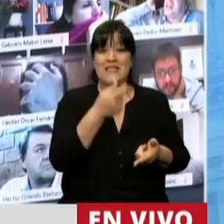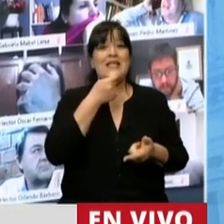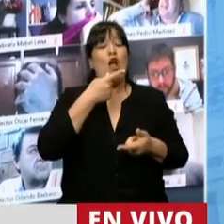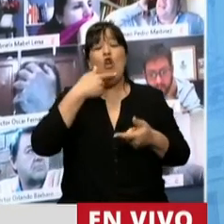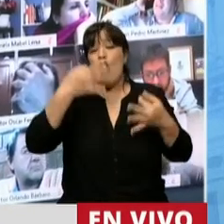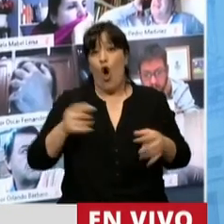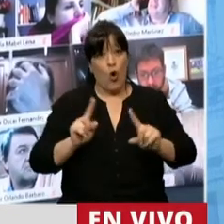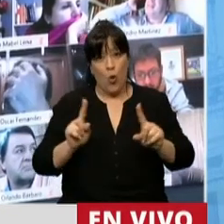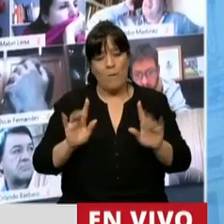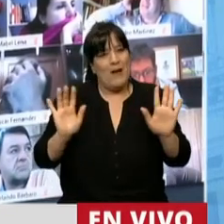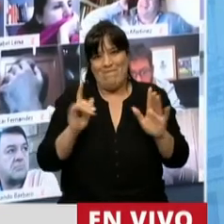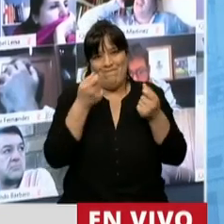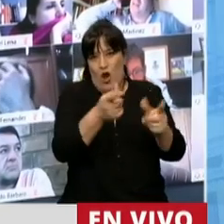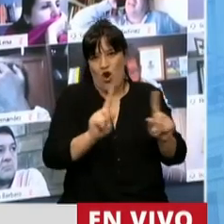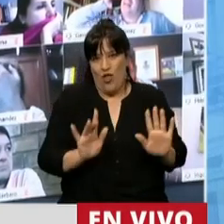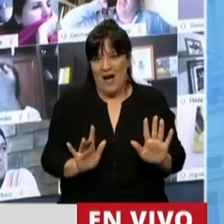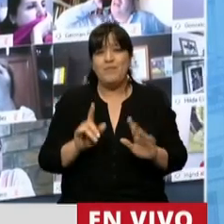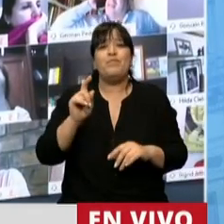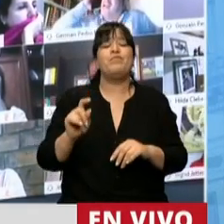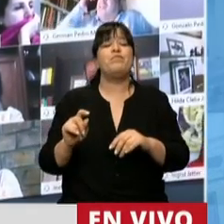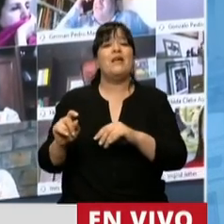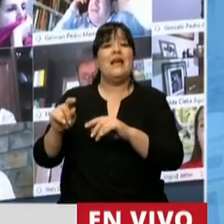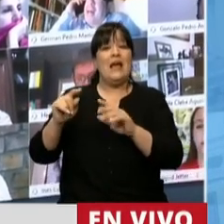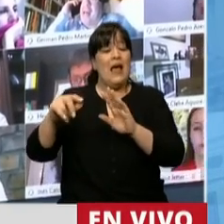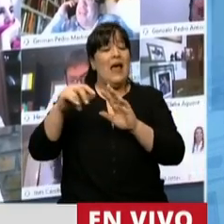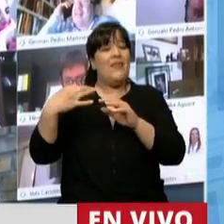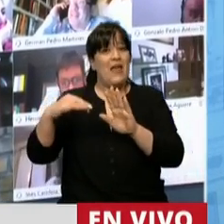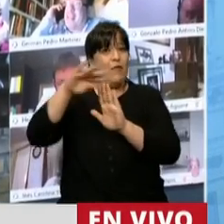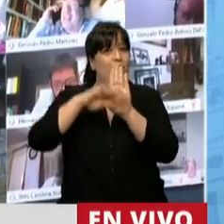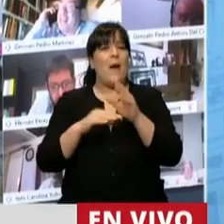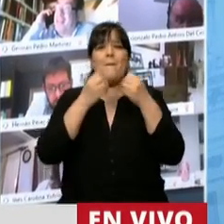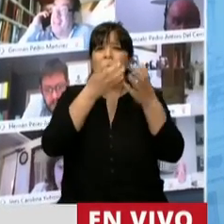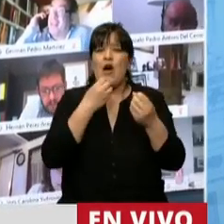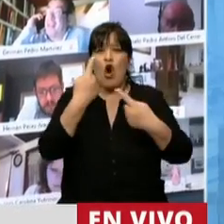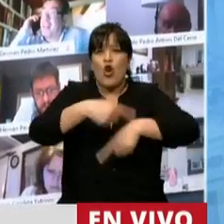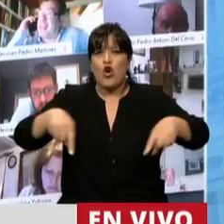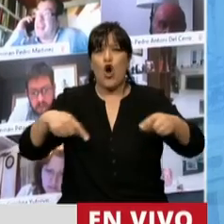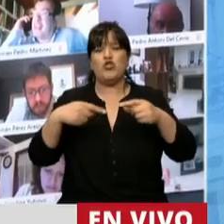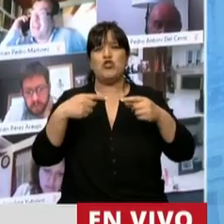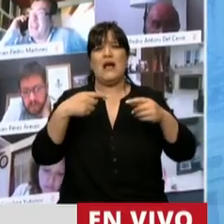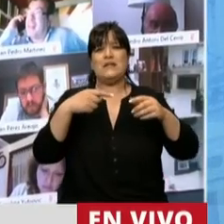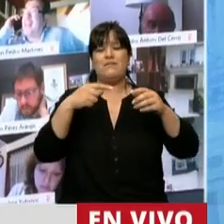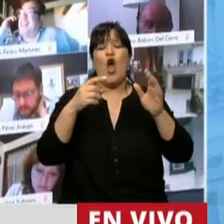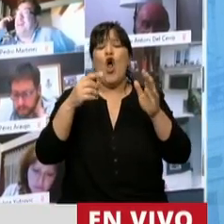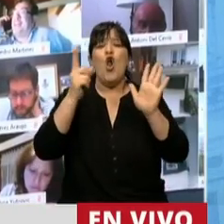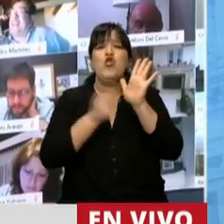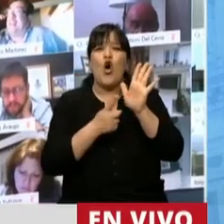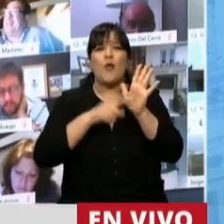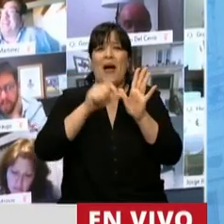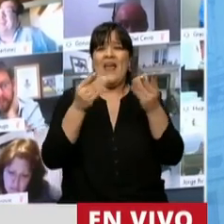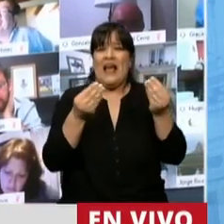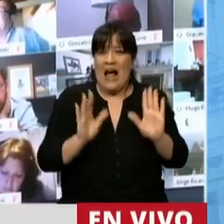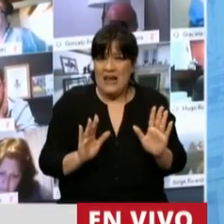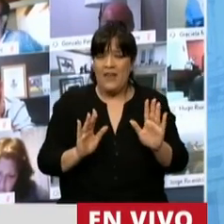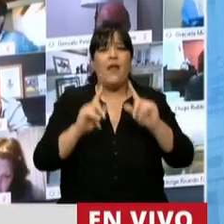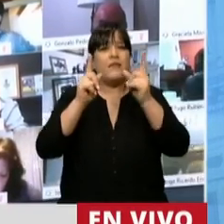cumplir dos de tres de las siguientes condiciones mejoras continuas en la calidad mediante norma de calidad acreditar la